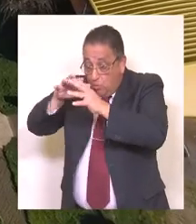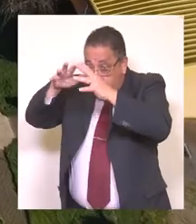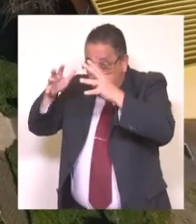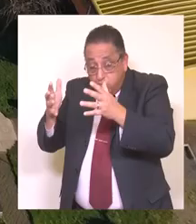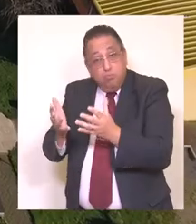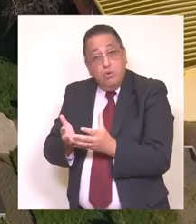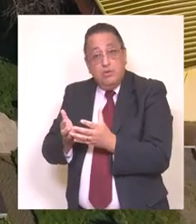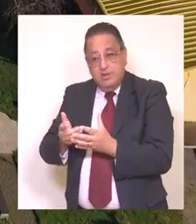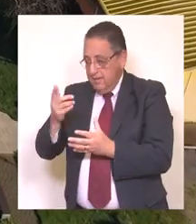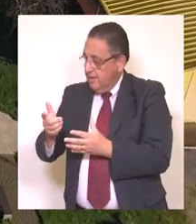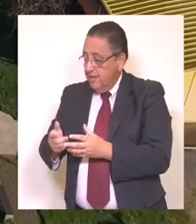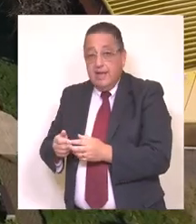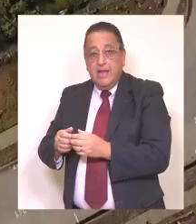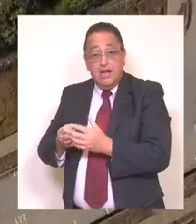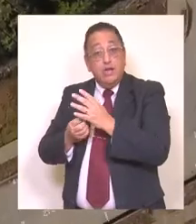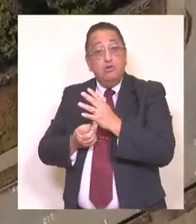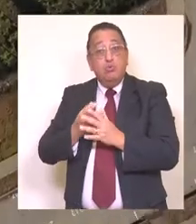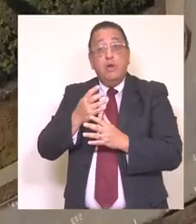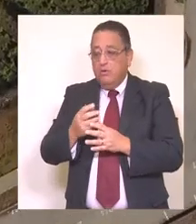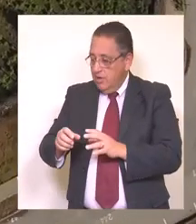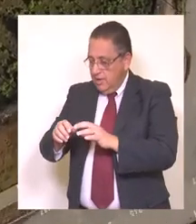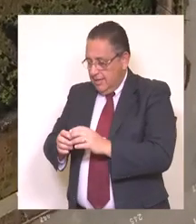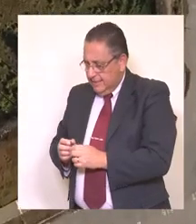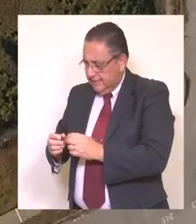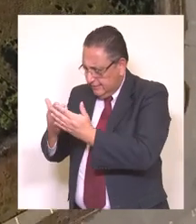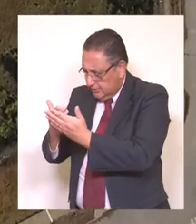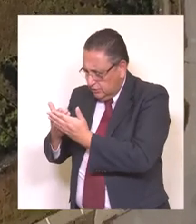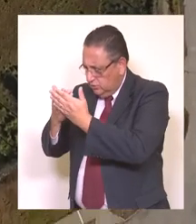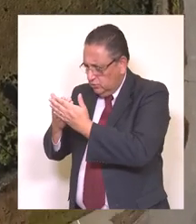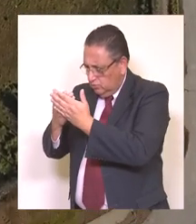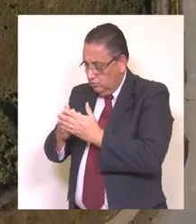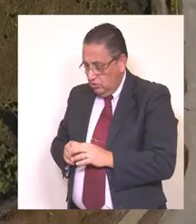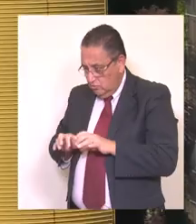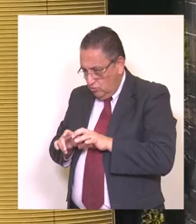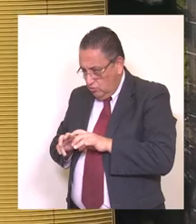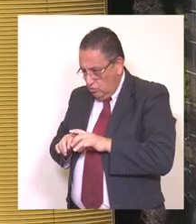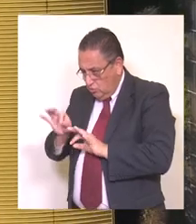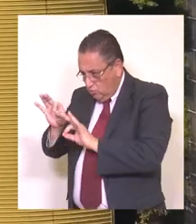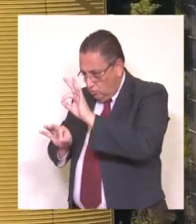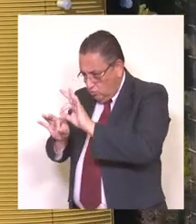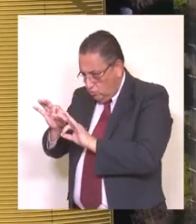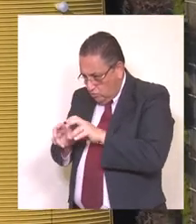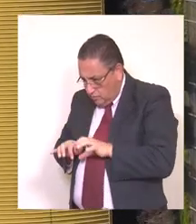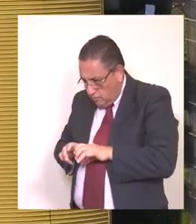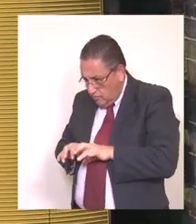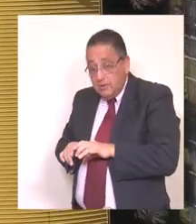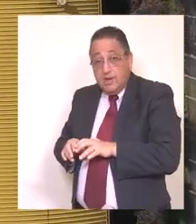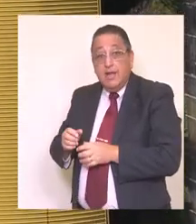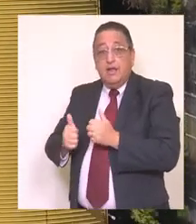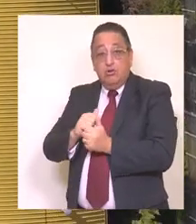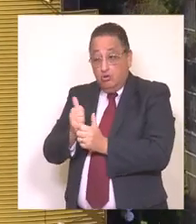implementó la carrera de programación enfocada principalmente en inteligencia artificial y